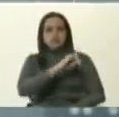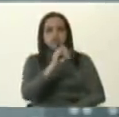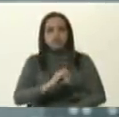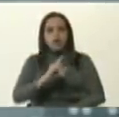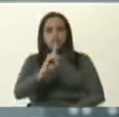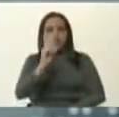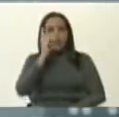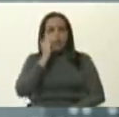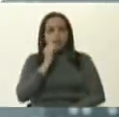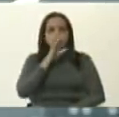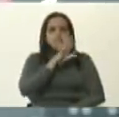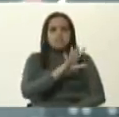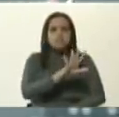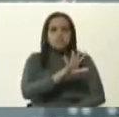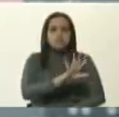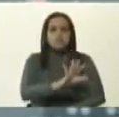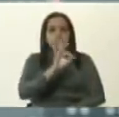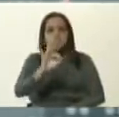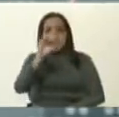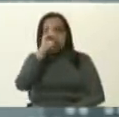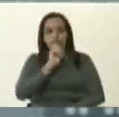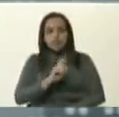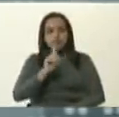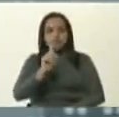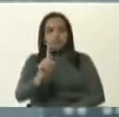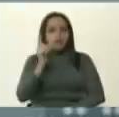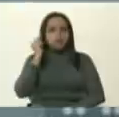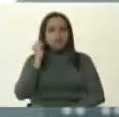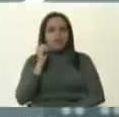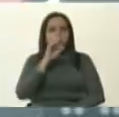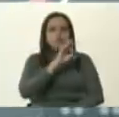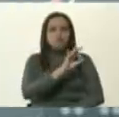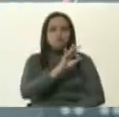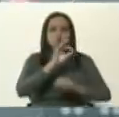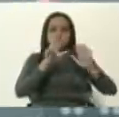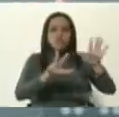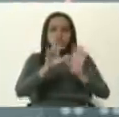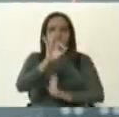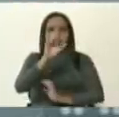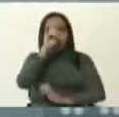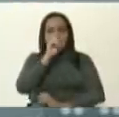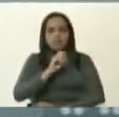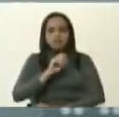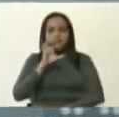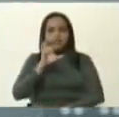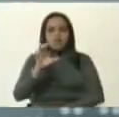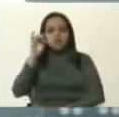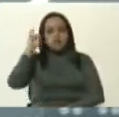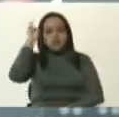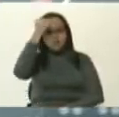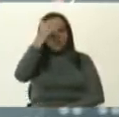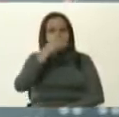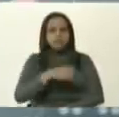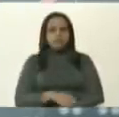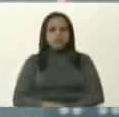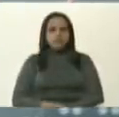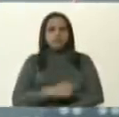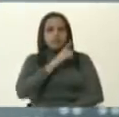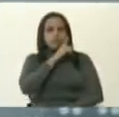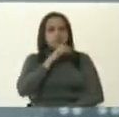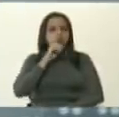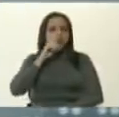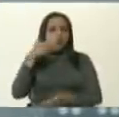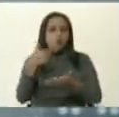un hombre de 53 años del Zulia y una mujer de 83 años del estado de Yaracuy. En nombre del